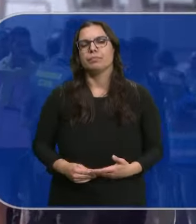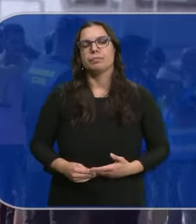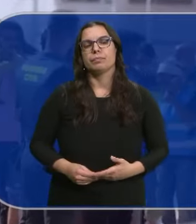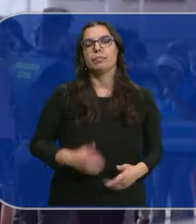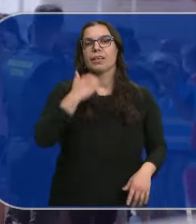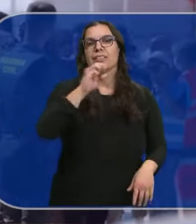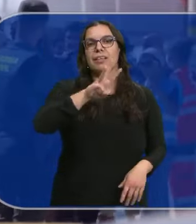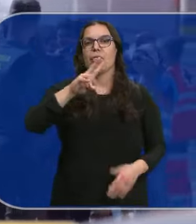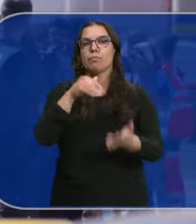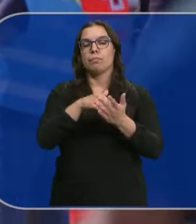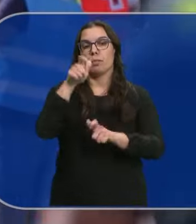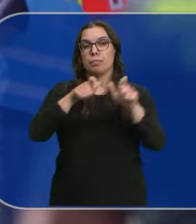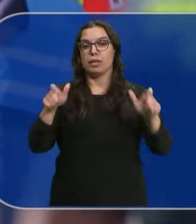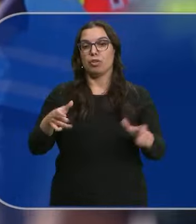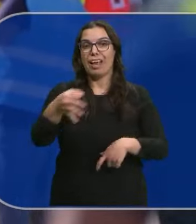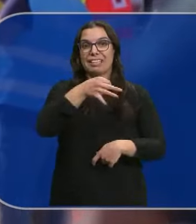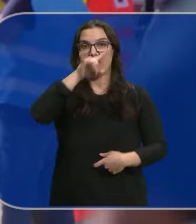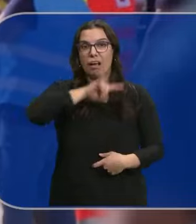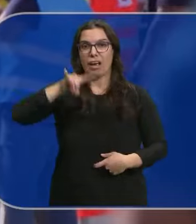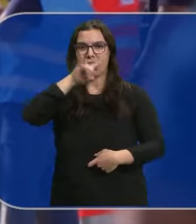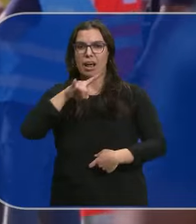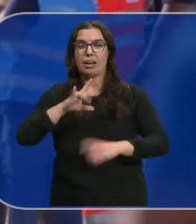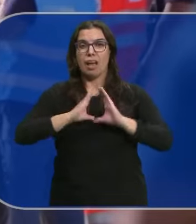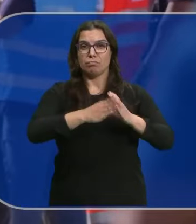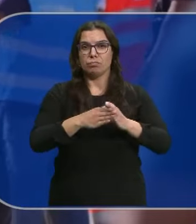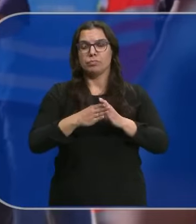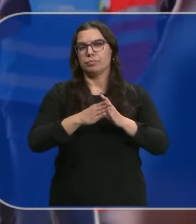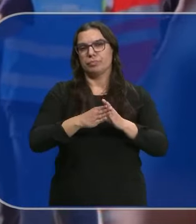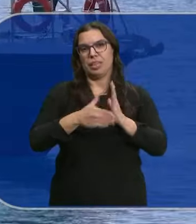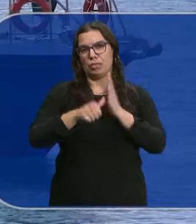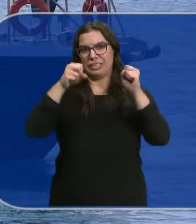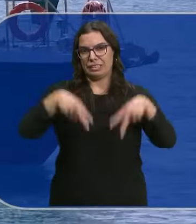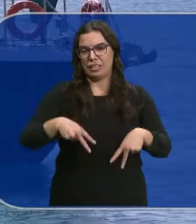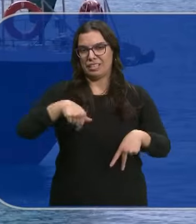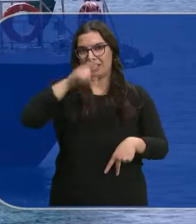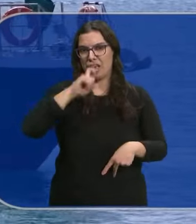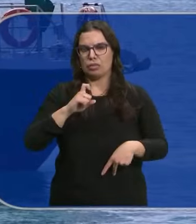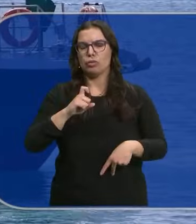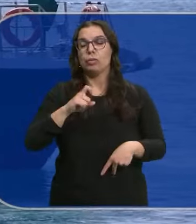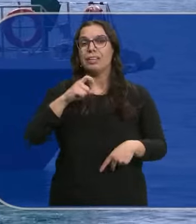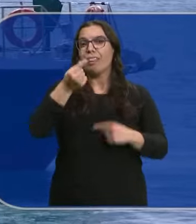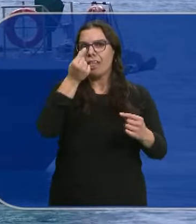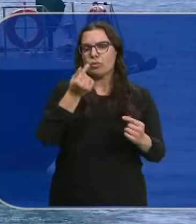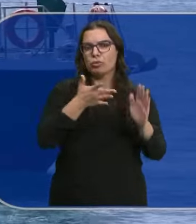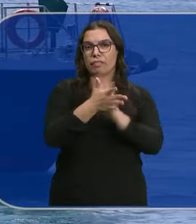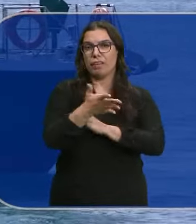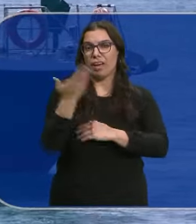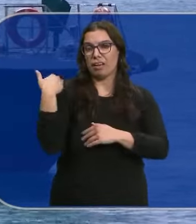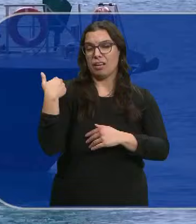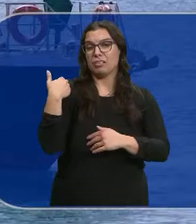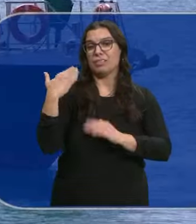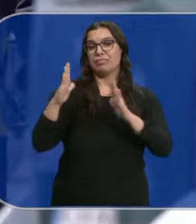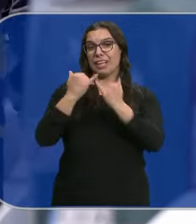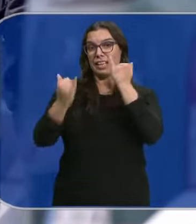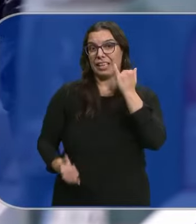Casi 32.000 personas han llegado a las Islas Canarias de forma irregular este 2023 Con estas cifras se superan ya las alcanzadas